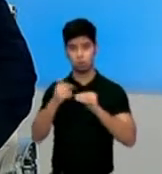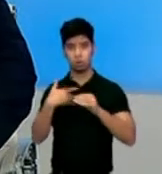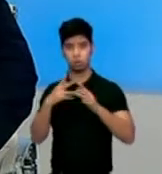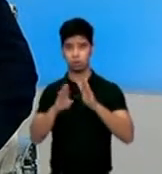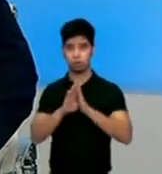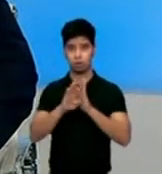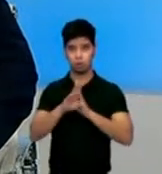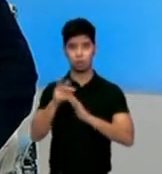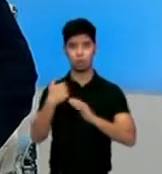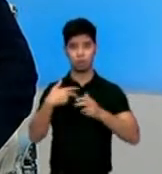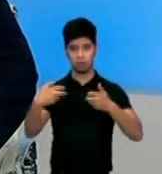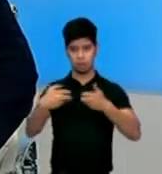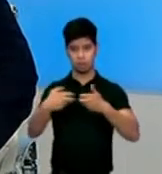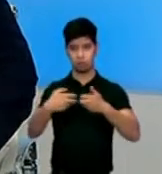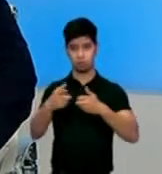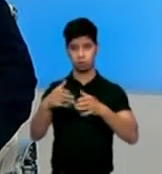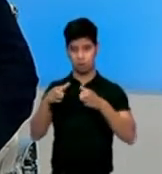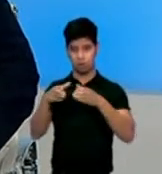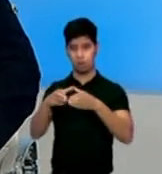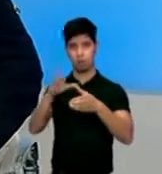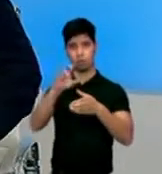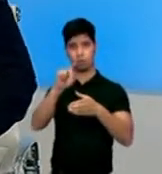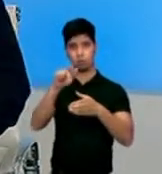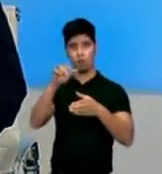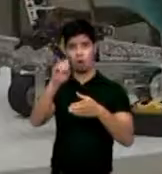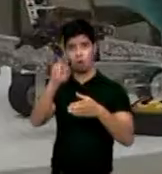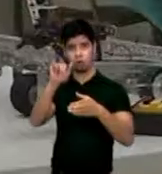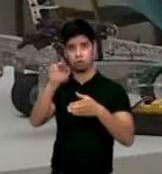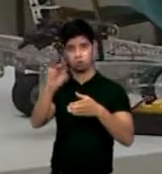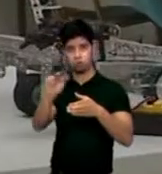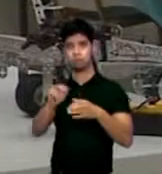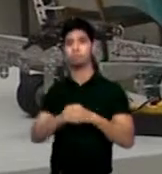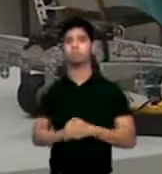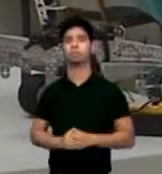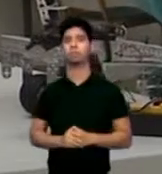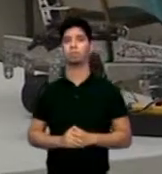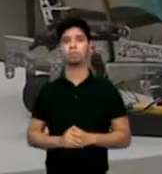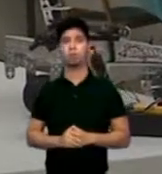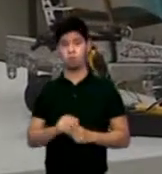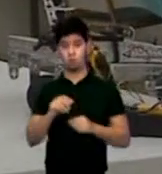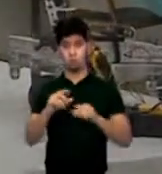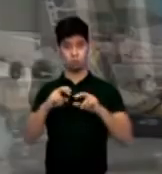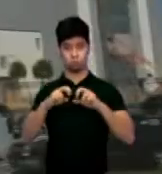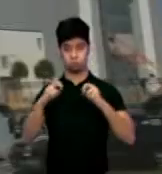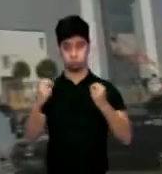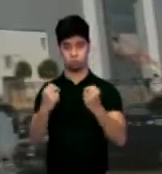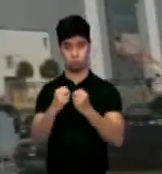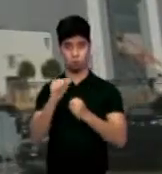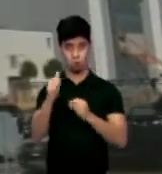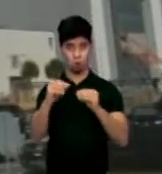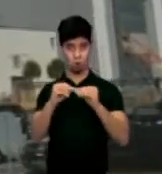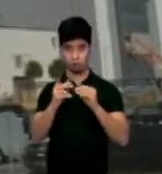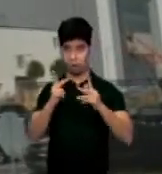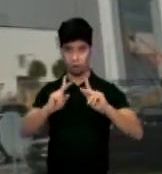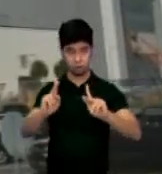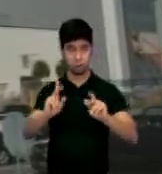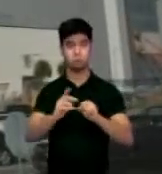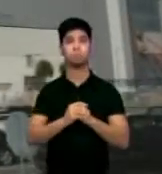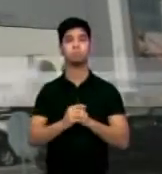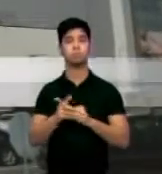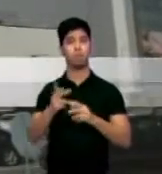subsistemas eléctricos de la cápsula Orion. Veamos. Junto a otros panelistas, el doctor Félix Soto de la NASA Kennedy Space Center